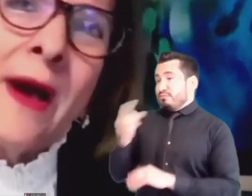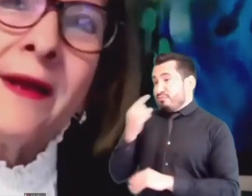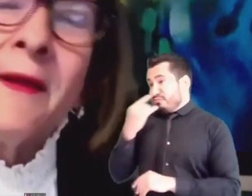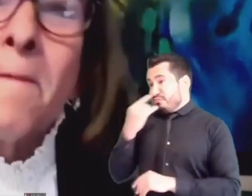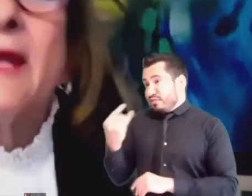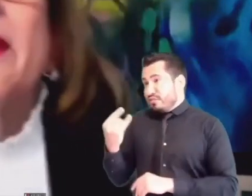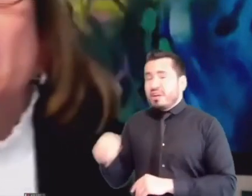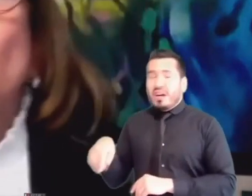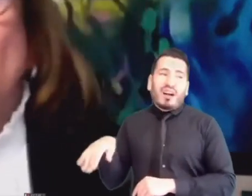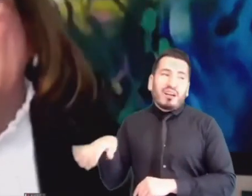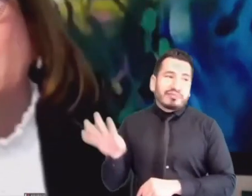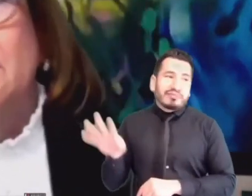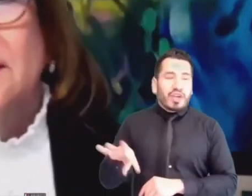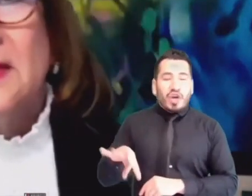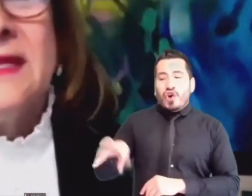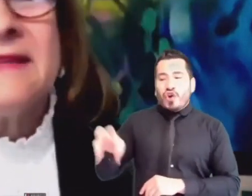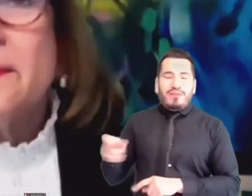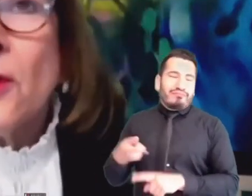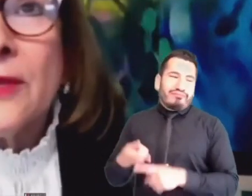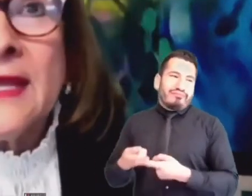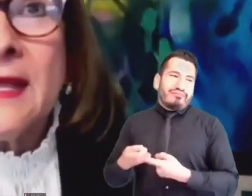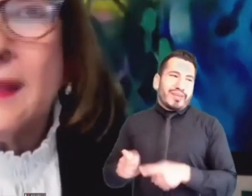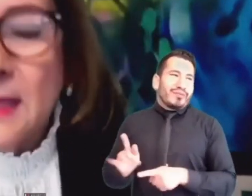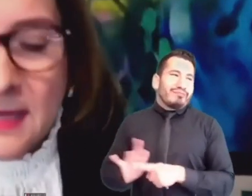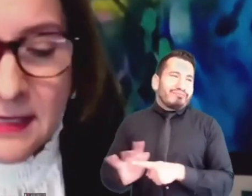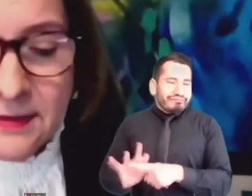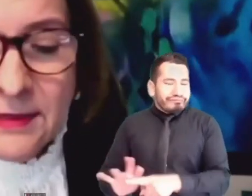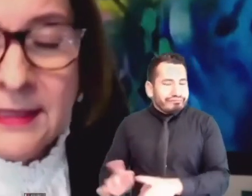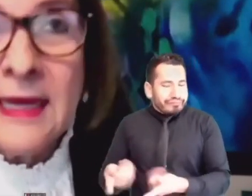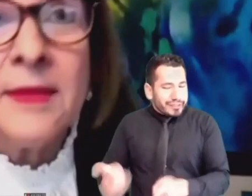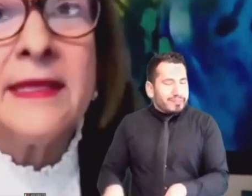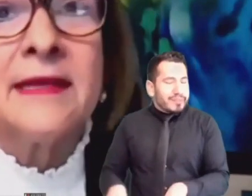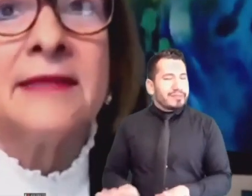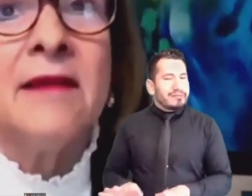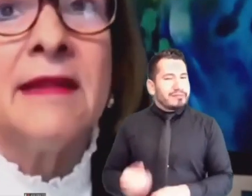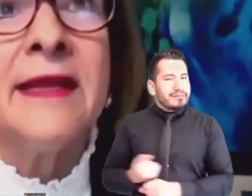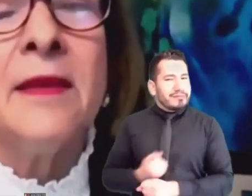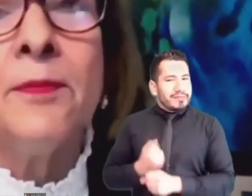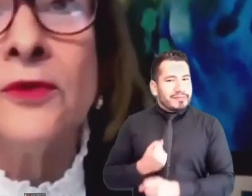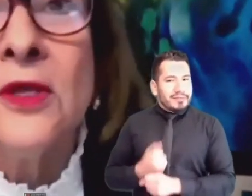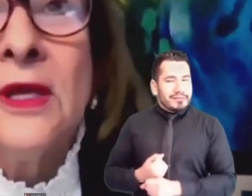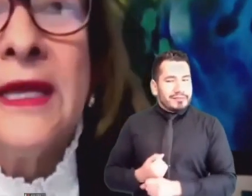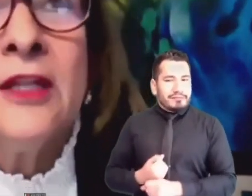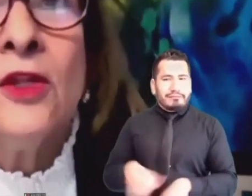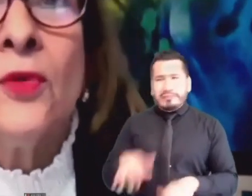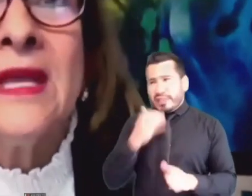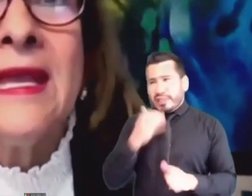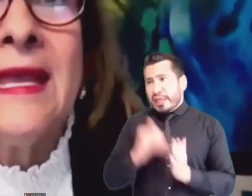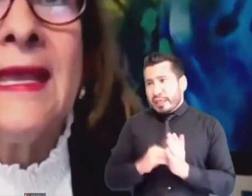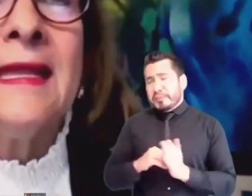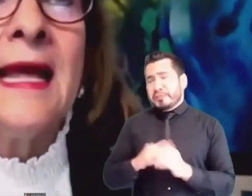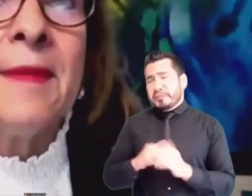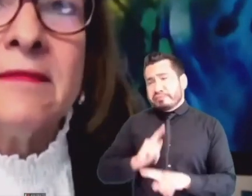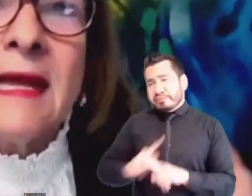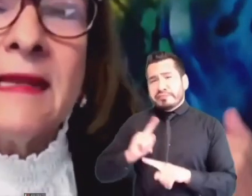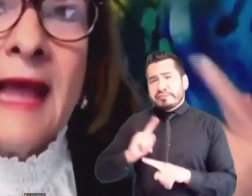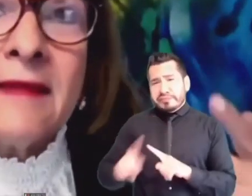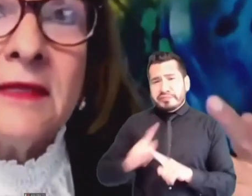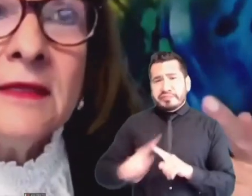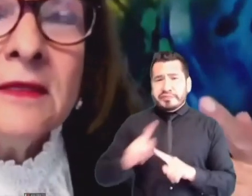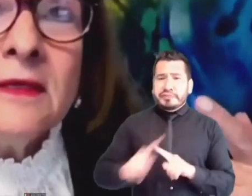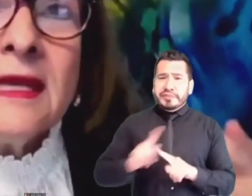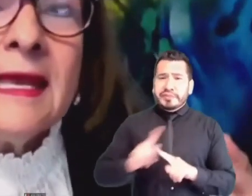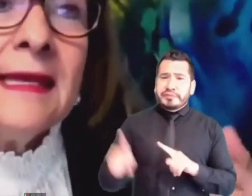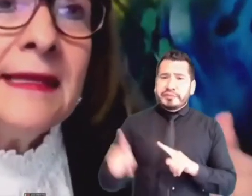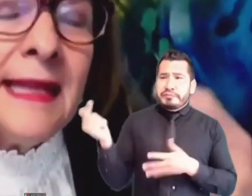roba, pero ejecuta. Y así podría dedicarme a incansables ejemplos en donde en la mentalidad,